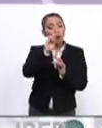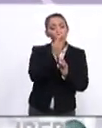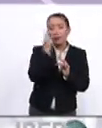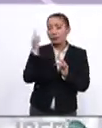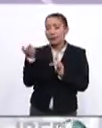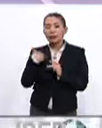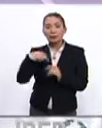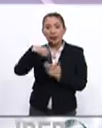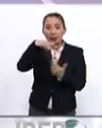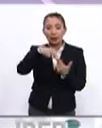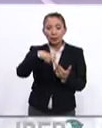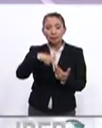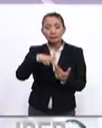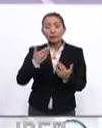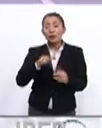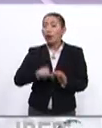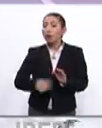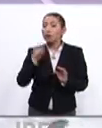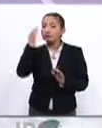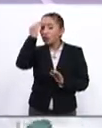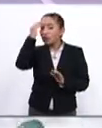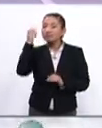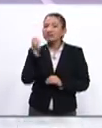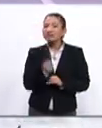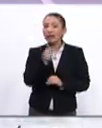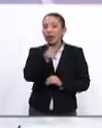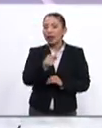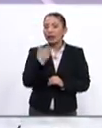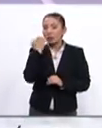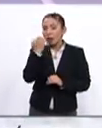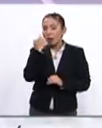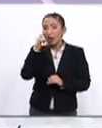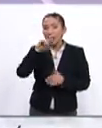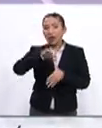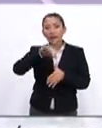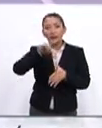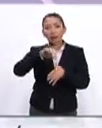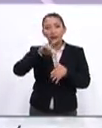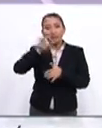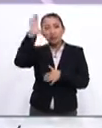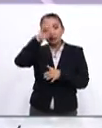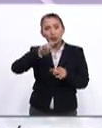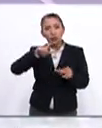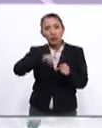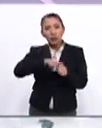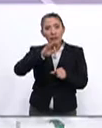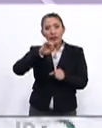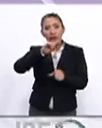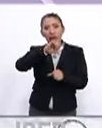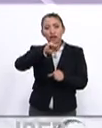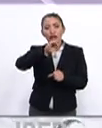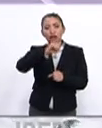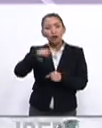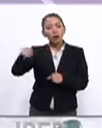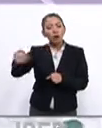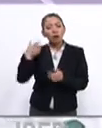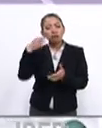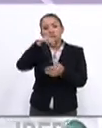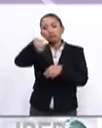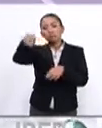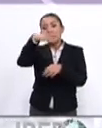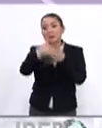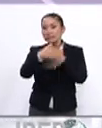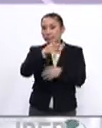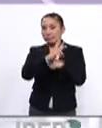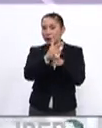universidades de nuestra región. En la entrega de hoy conoceremos a la Facultad Latinoamericana de Ciencias Sociales Flaxo que tiene presencia